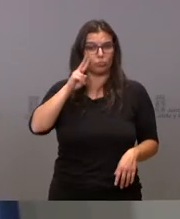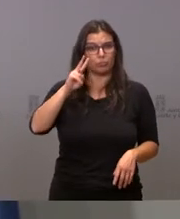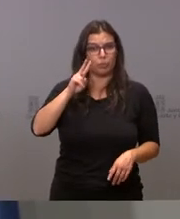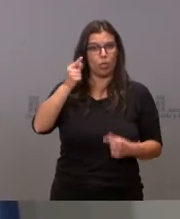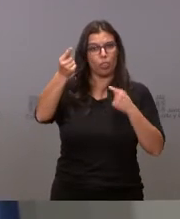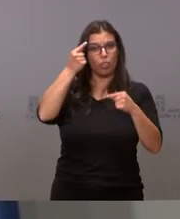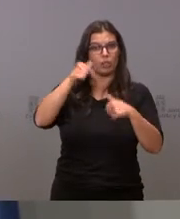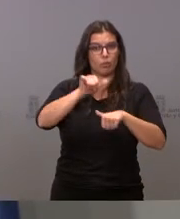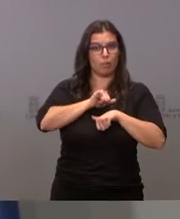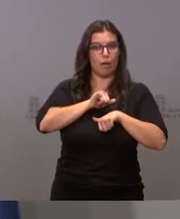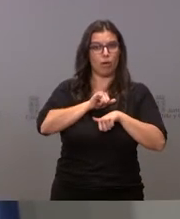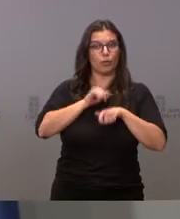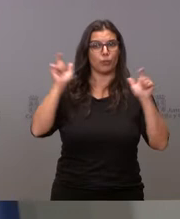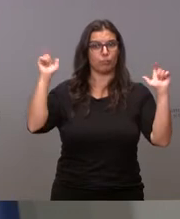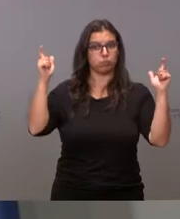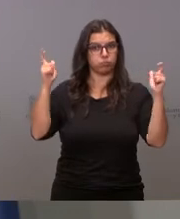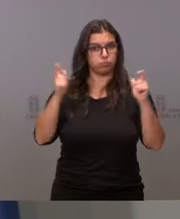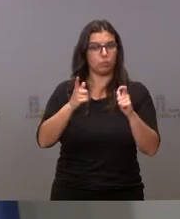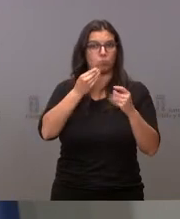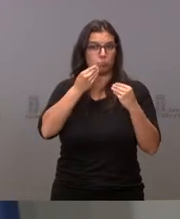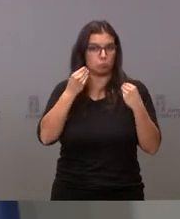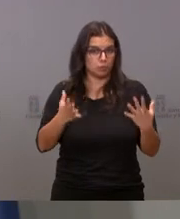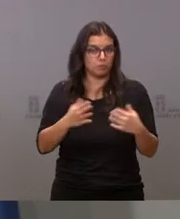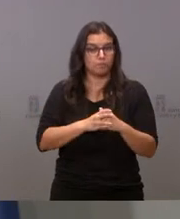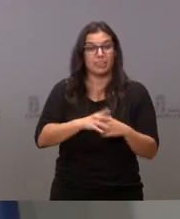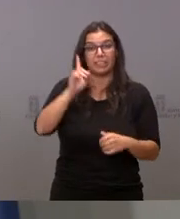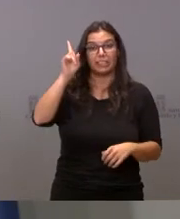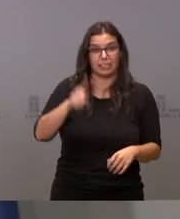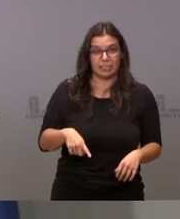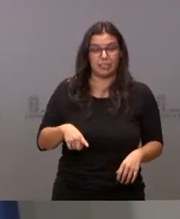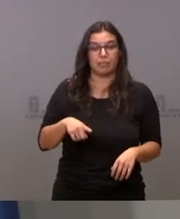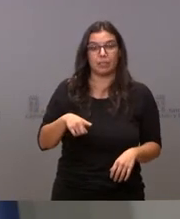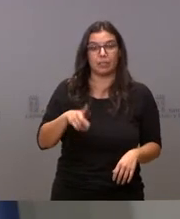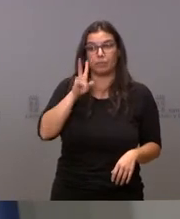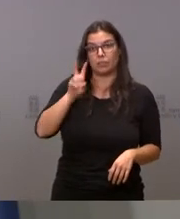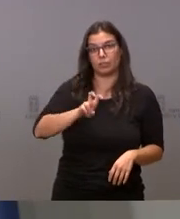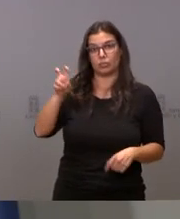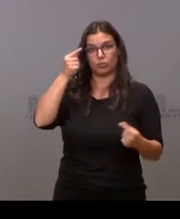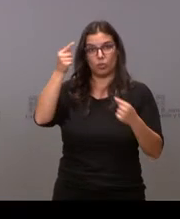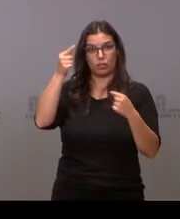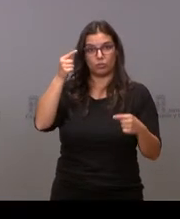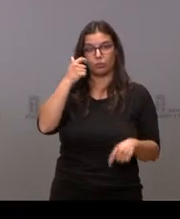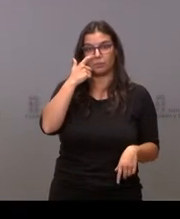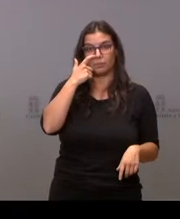del desempleo en nuestra comunidad, como también lo estamos, y voy a ponerle los datos aquí,